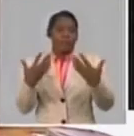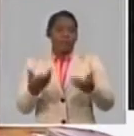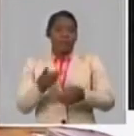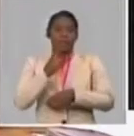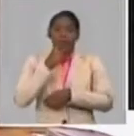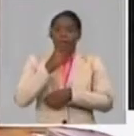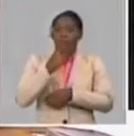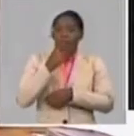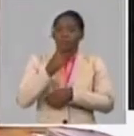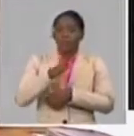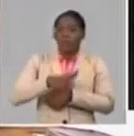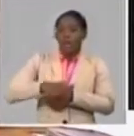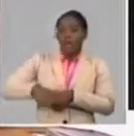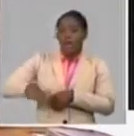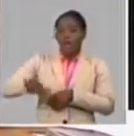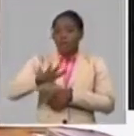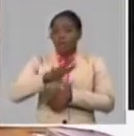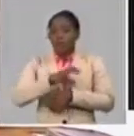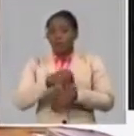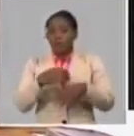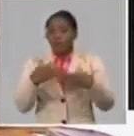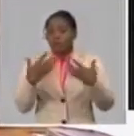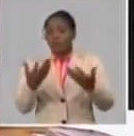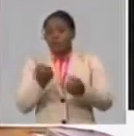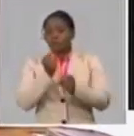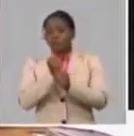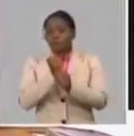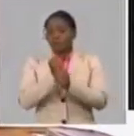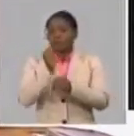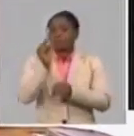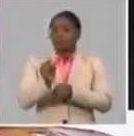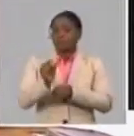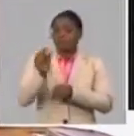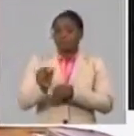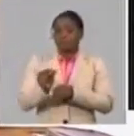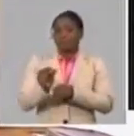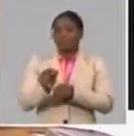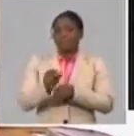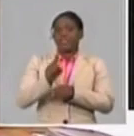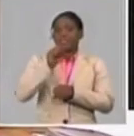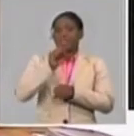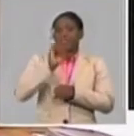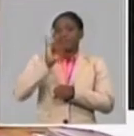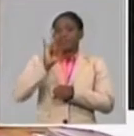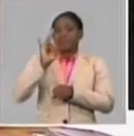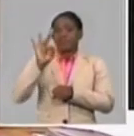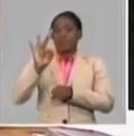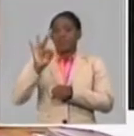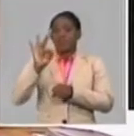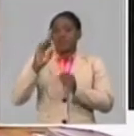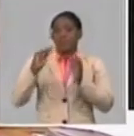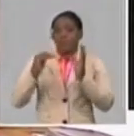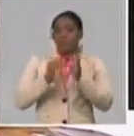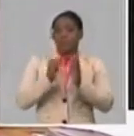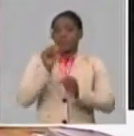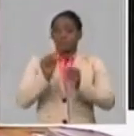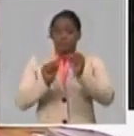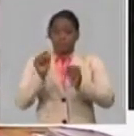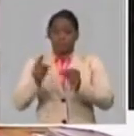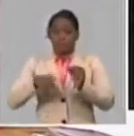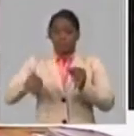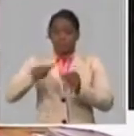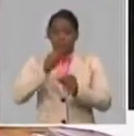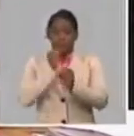y del respaldo al segmento no estatal de nuestros trabajadores, 178 mil 302 de estos trabajadores